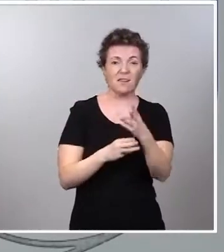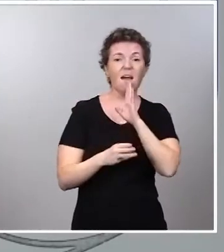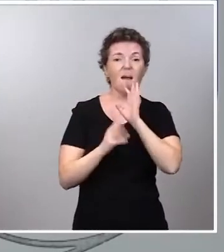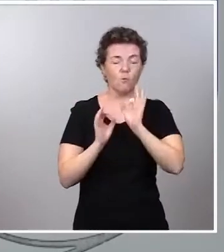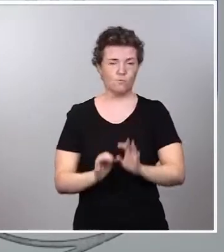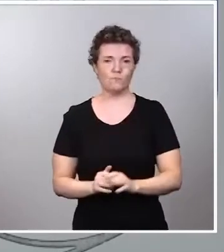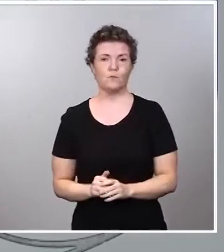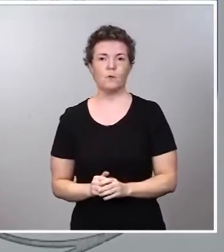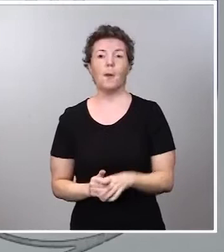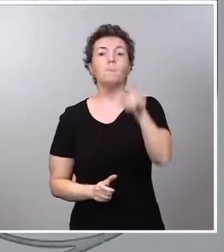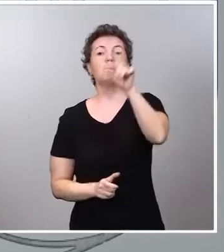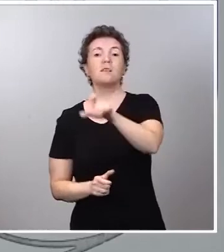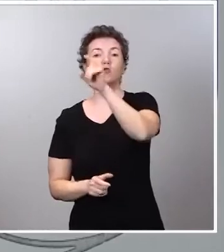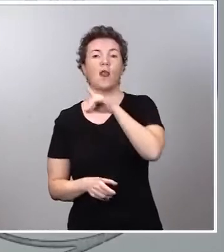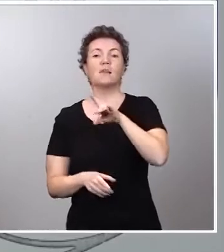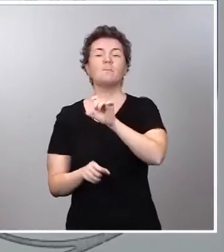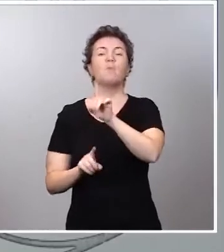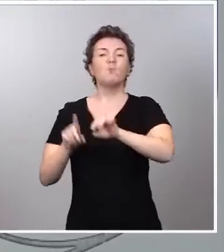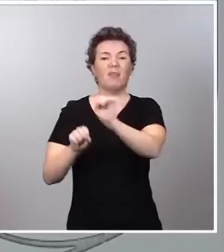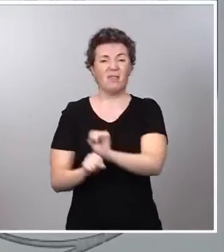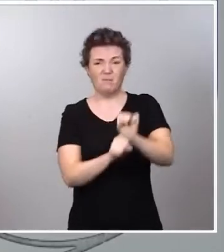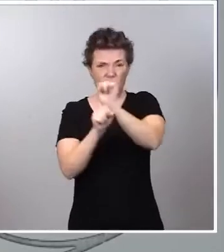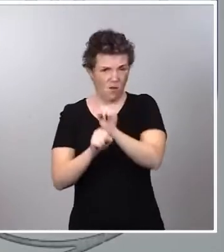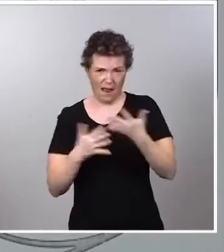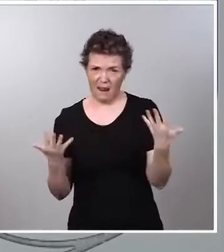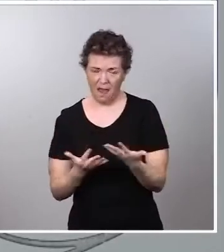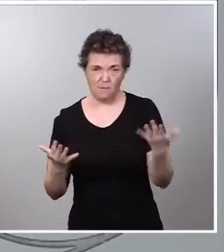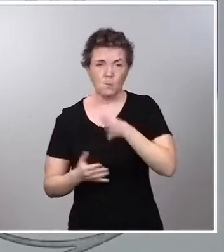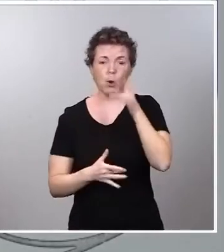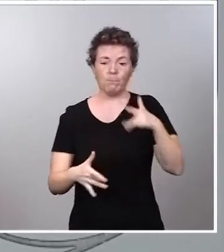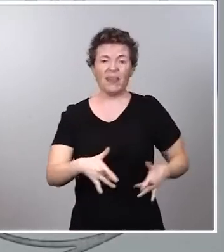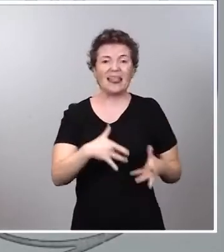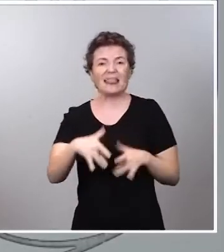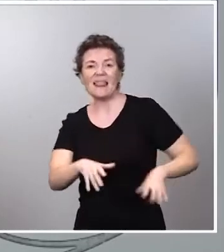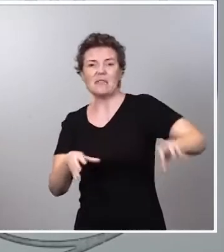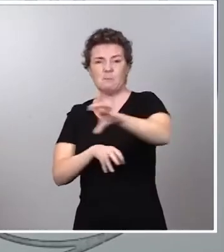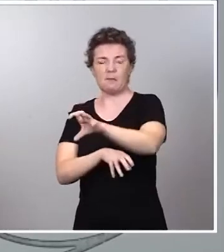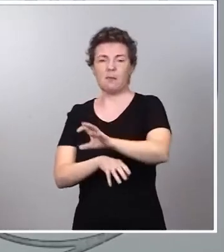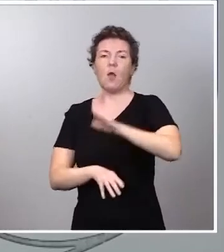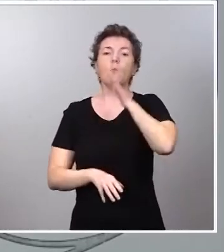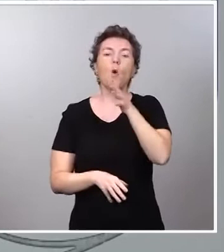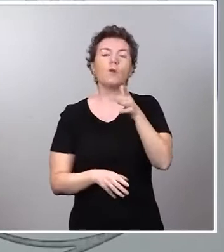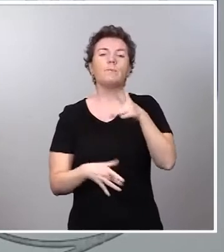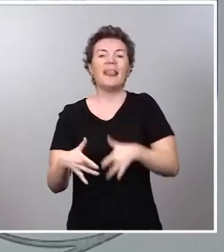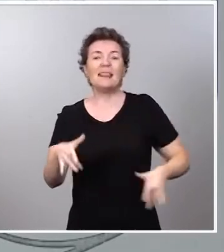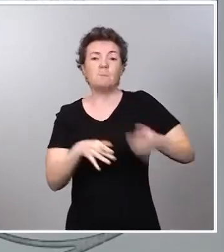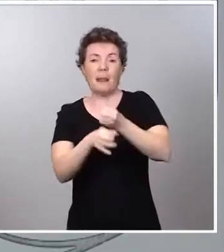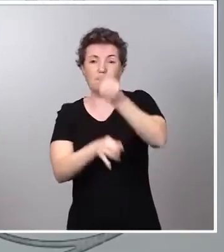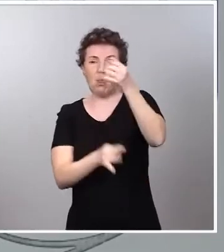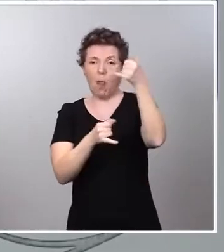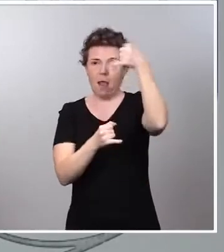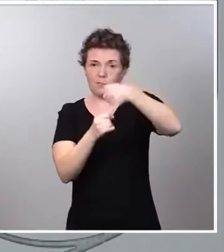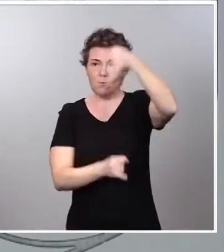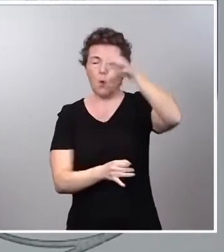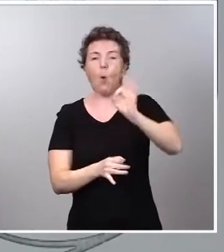Aquellas personas que tienen una inmunosupresión grave, bien por trasplante de órgano sólido, bien por trasplante de médula ósea o bien por un